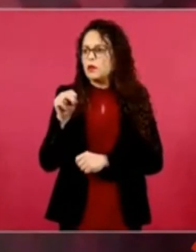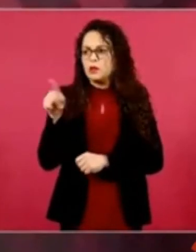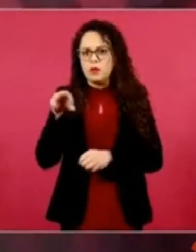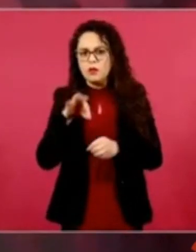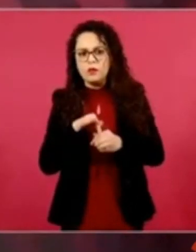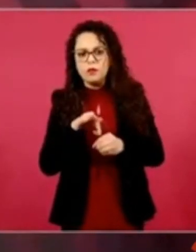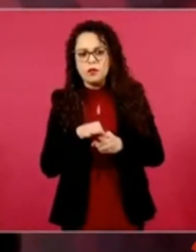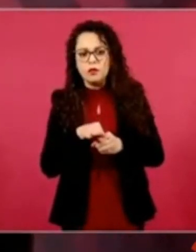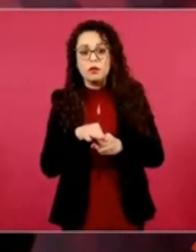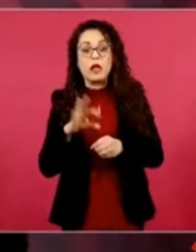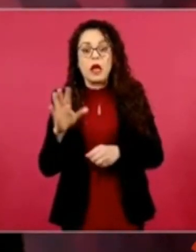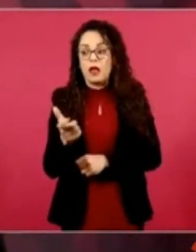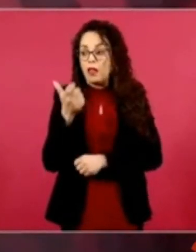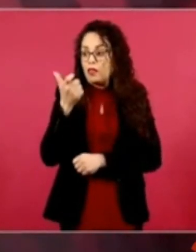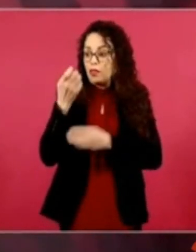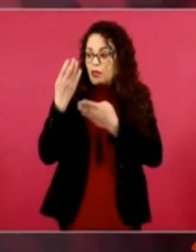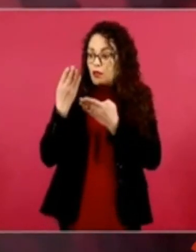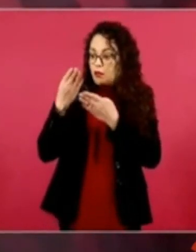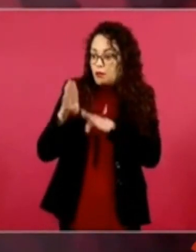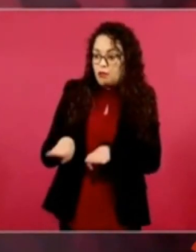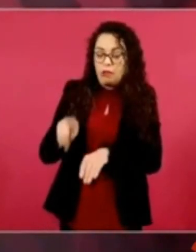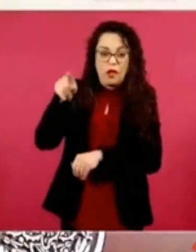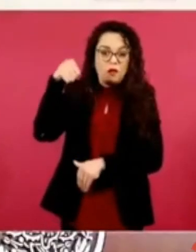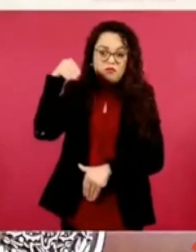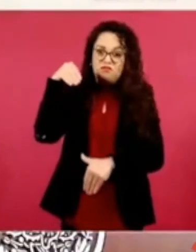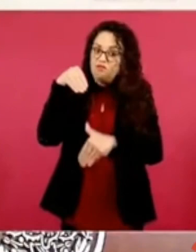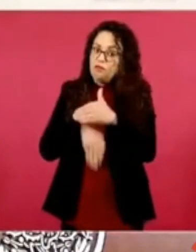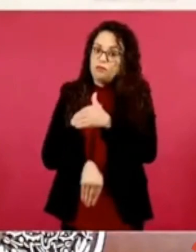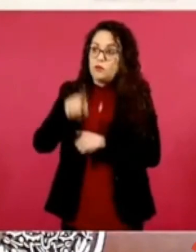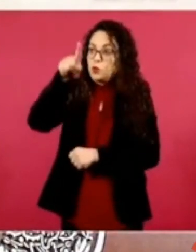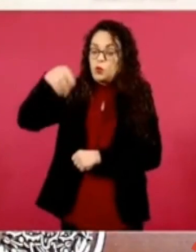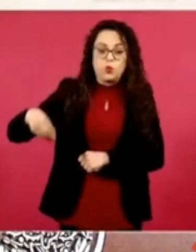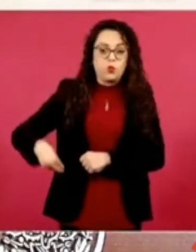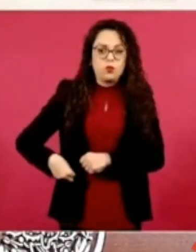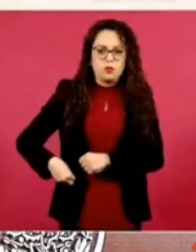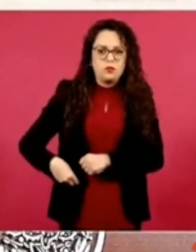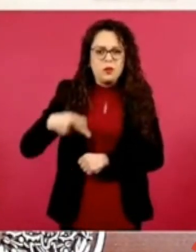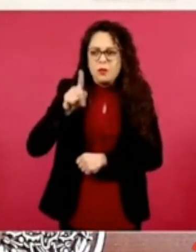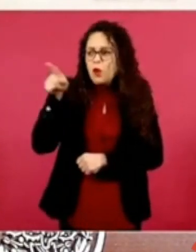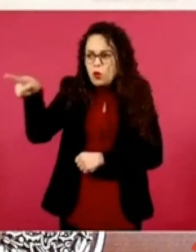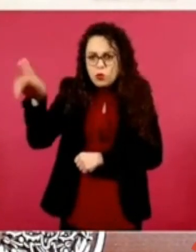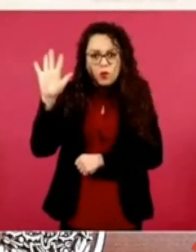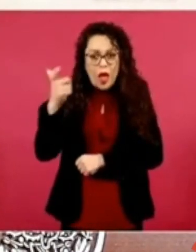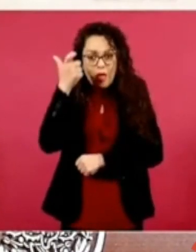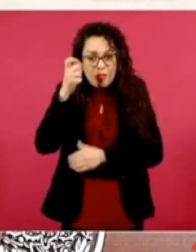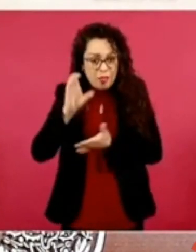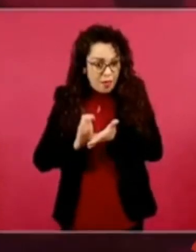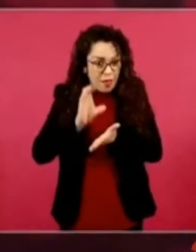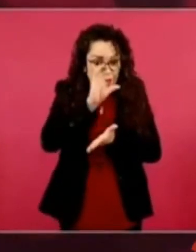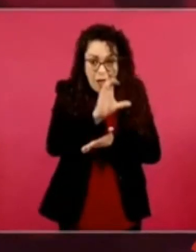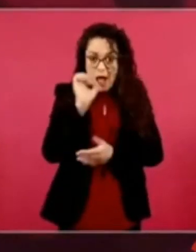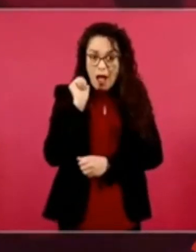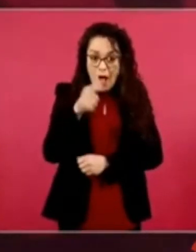acciones en la bolsa. No, no, no, de todas maneras va a ser terrible.